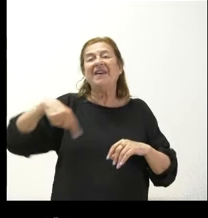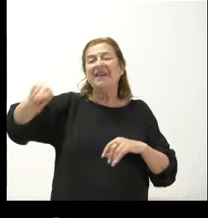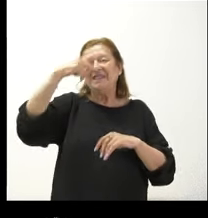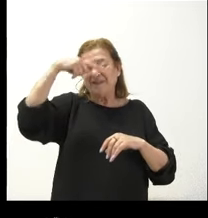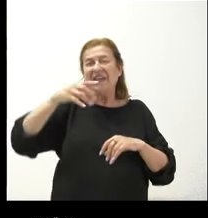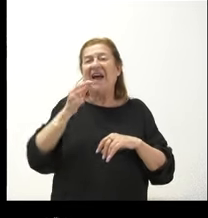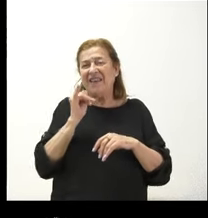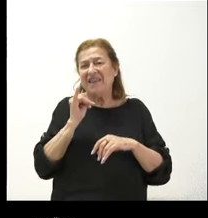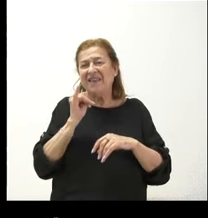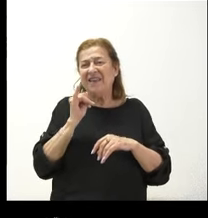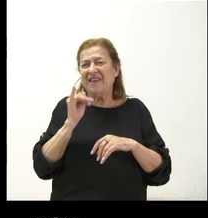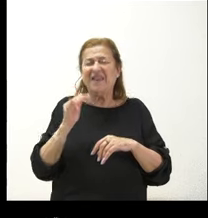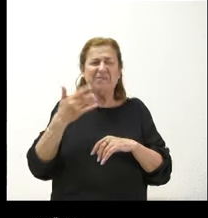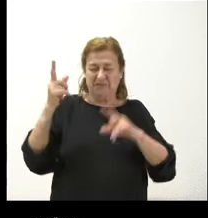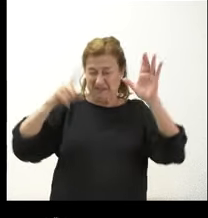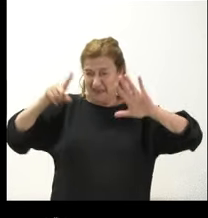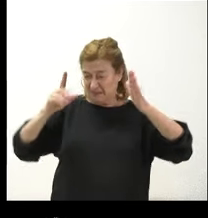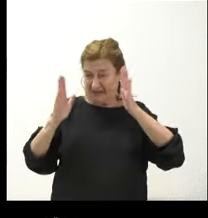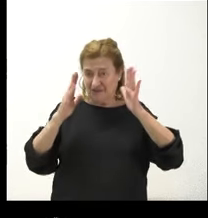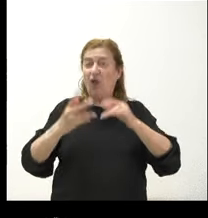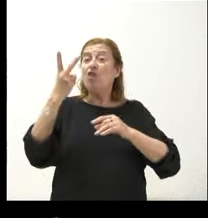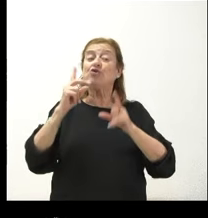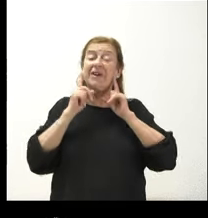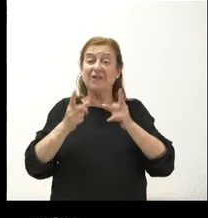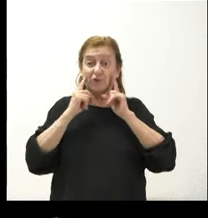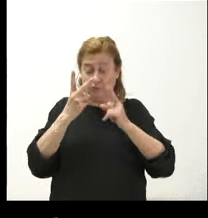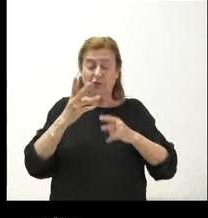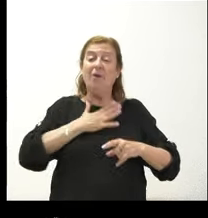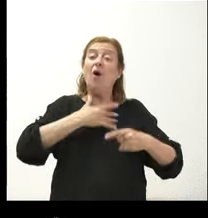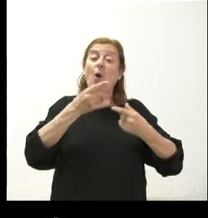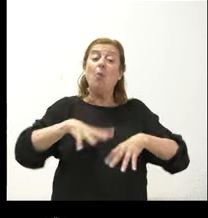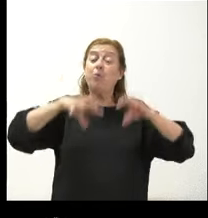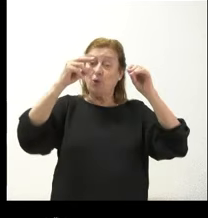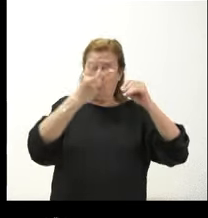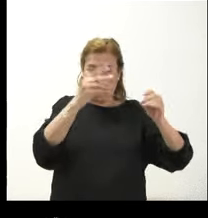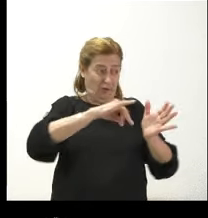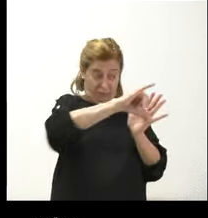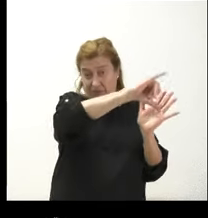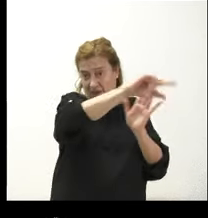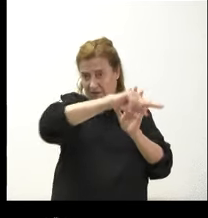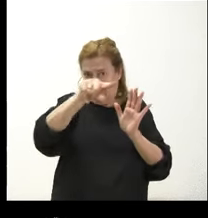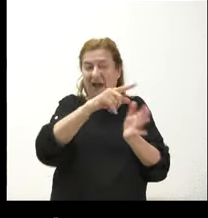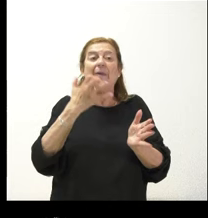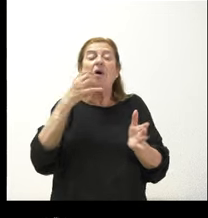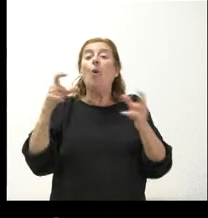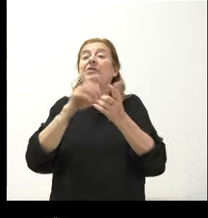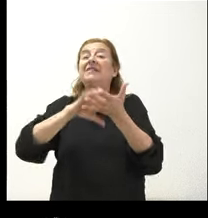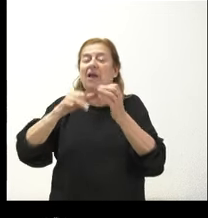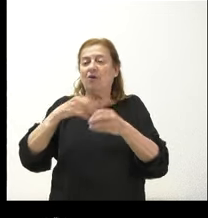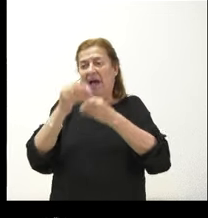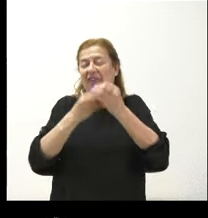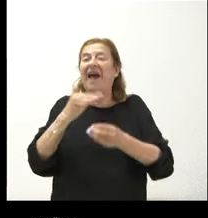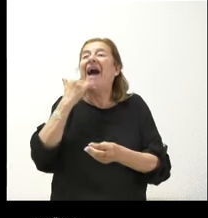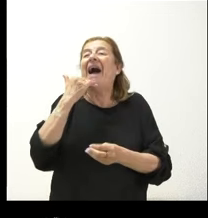en poco menos de seis meses dos casos provincia de Burgos cercanos, si la Junta va a tomar medidas al respecto